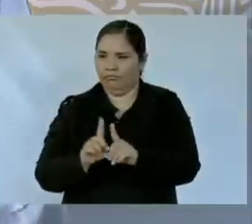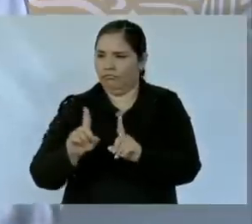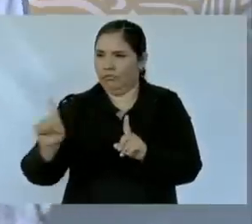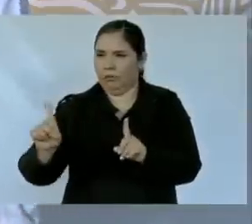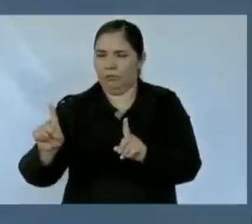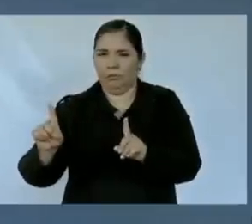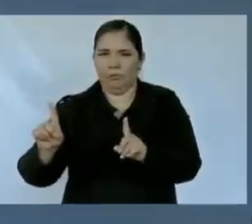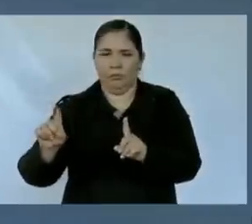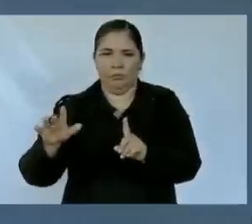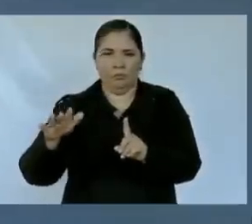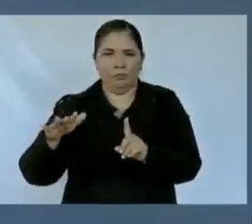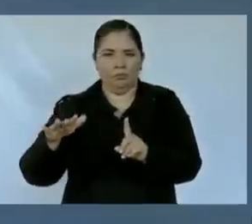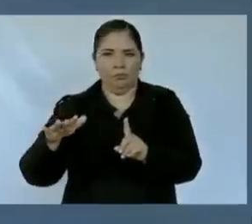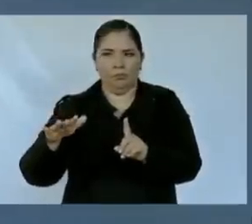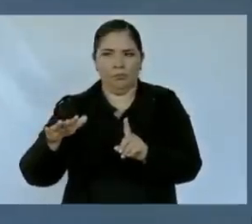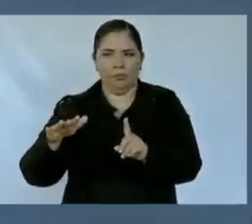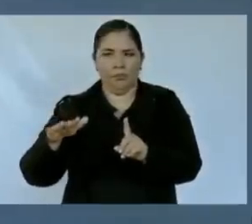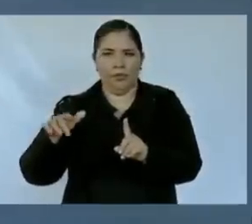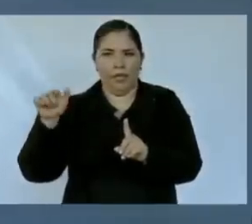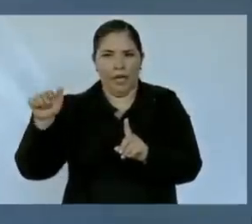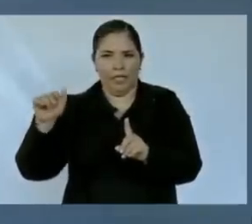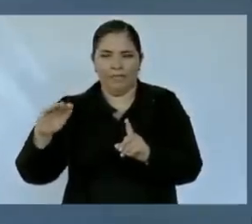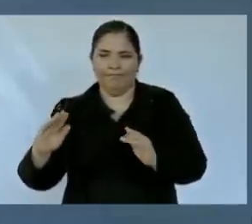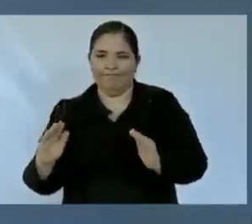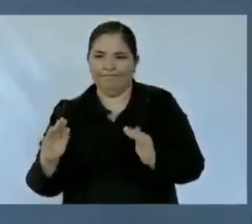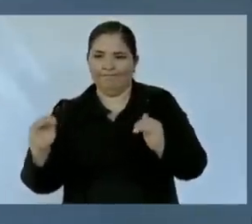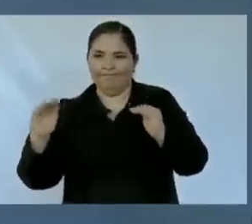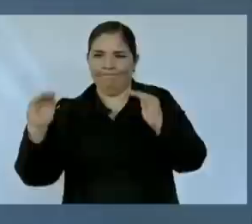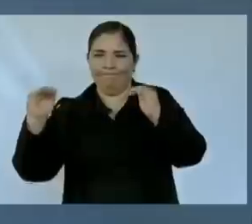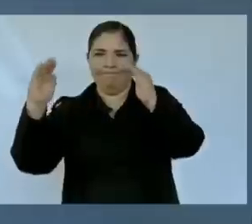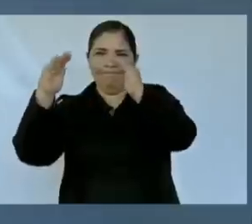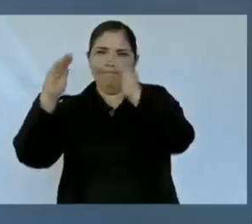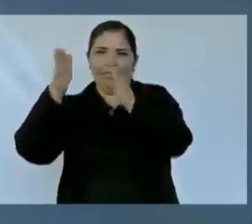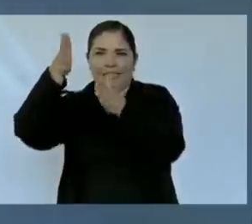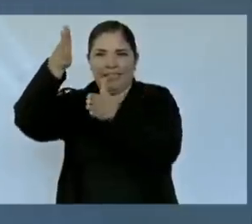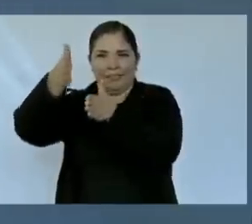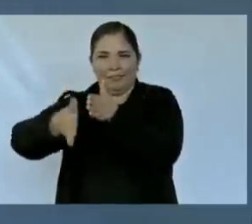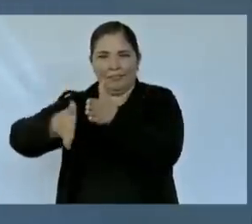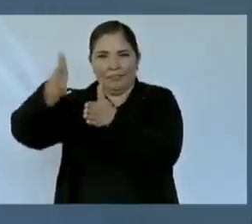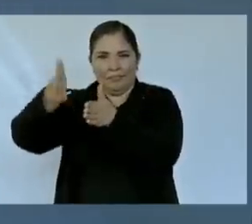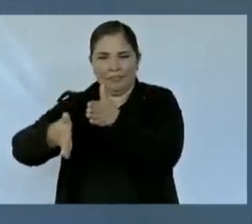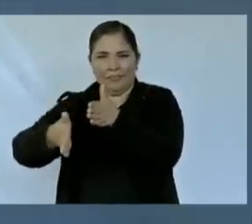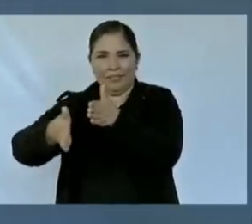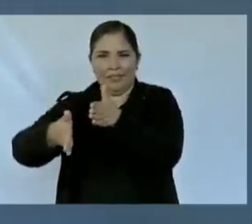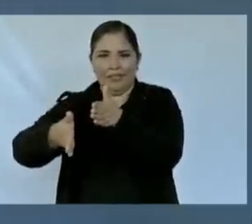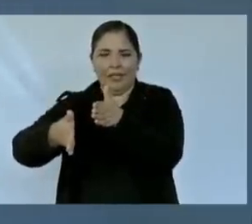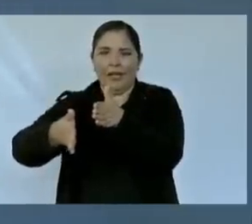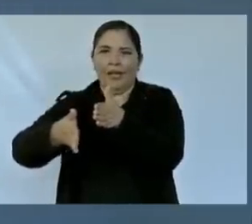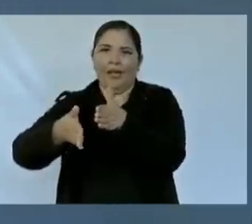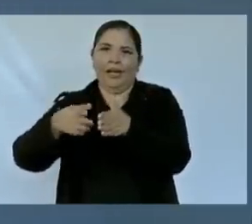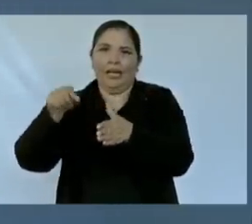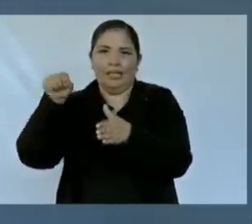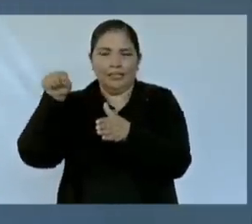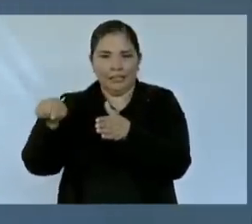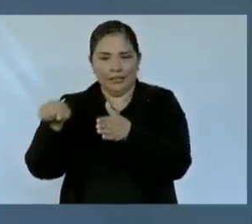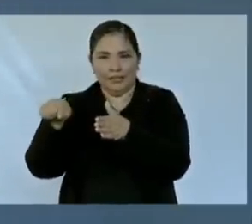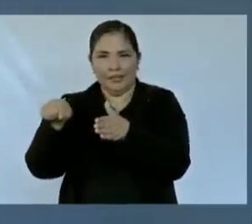por medio la sierra. Y esto